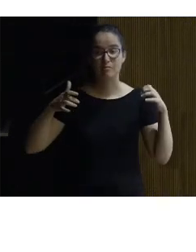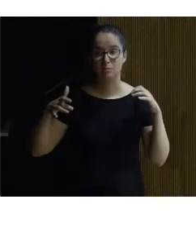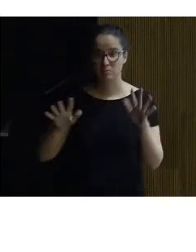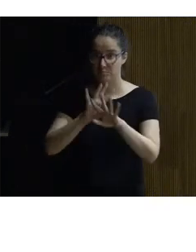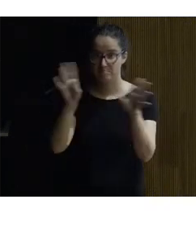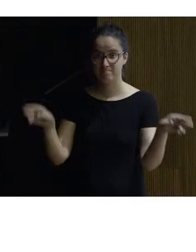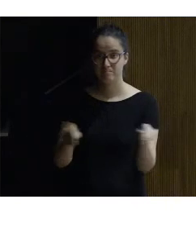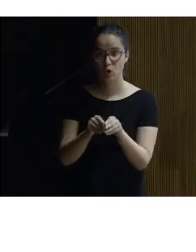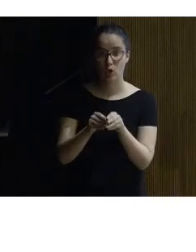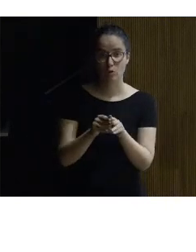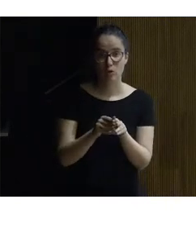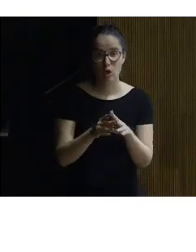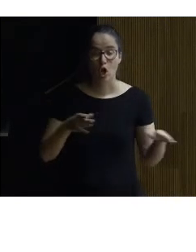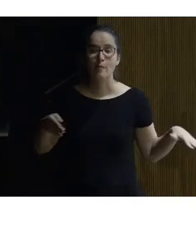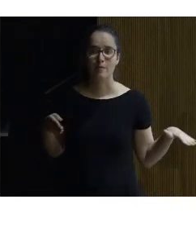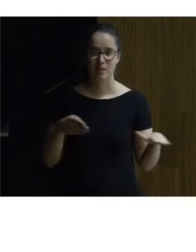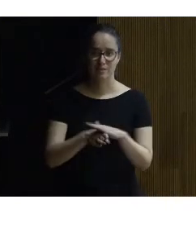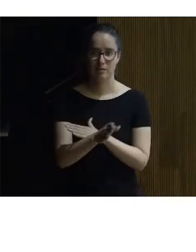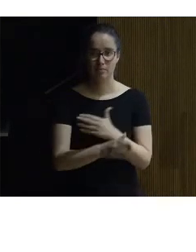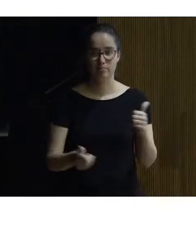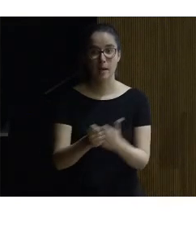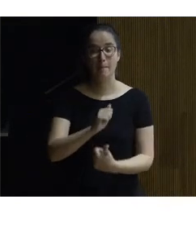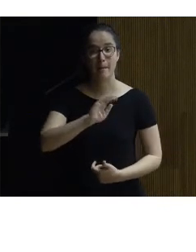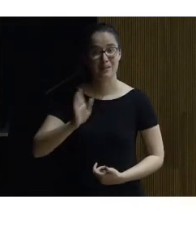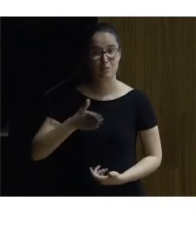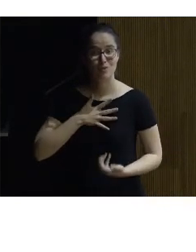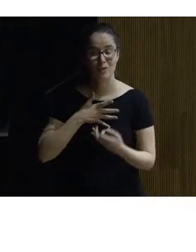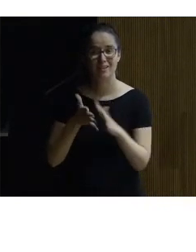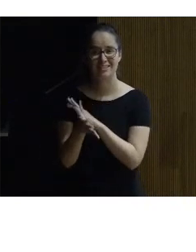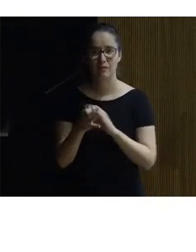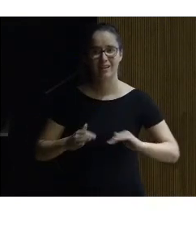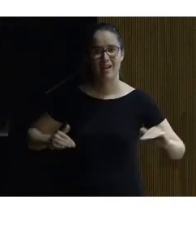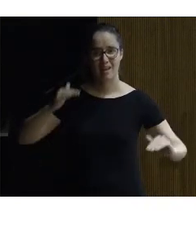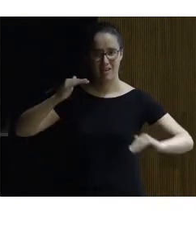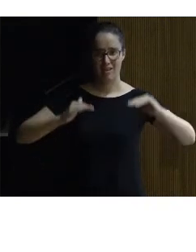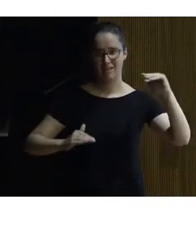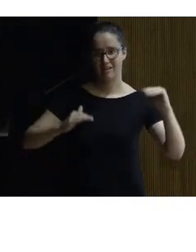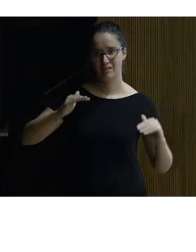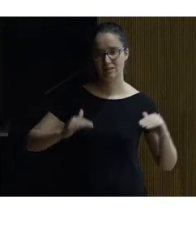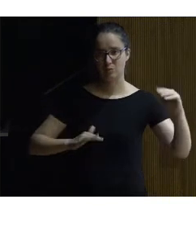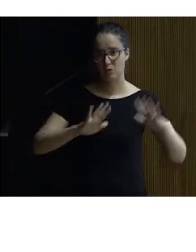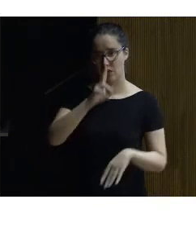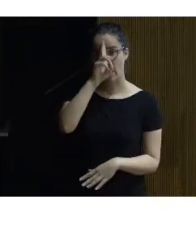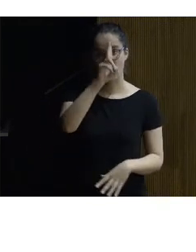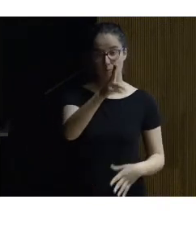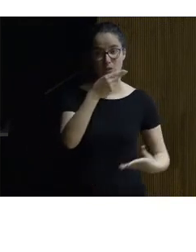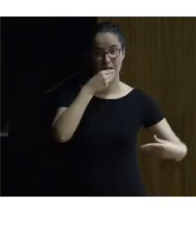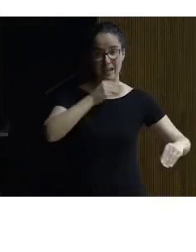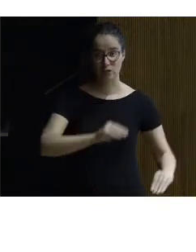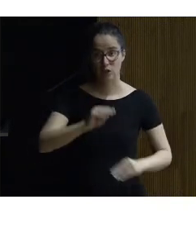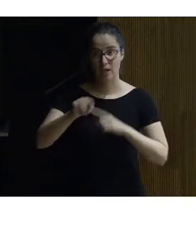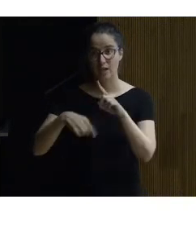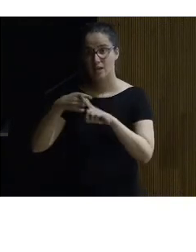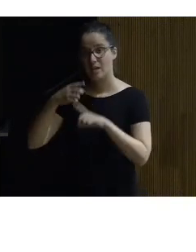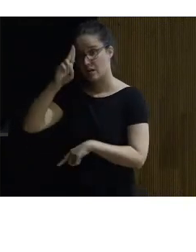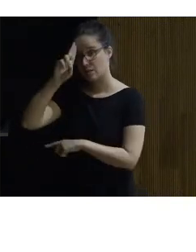definitiva buscar a crecer la accesibilidad al patrimonio es buscar el equilibrio entre el respeto por la historia y el